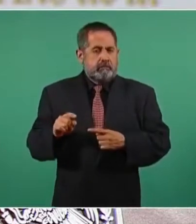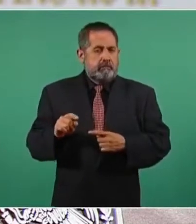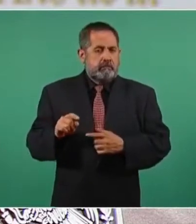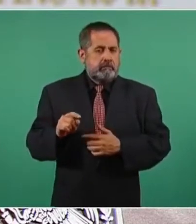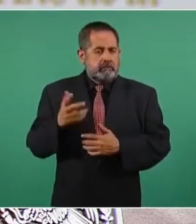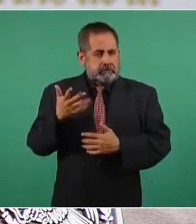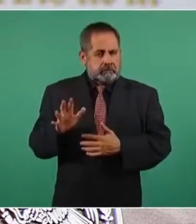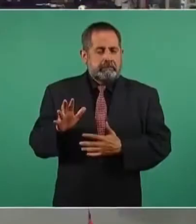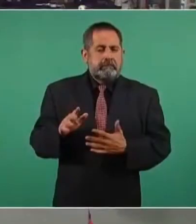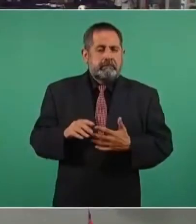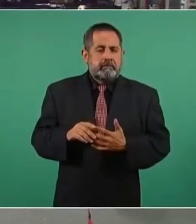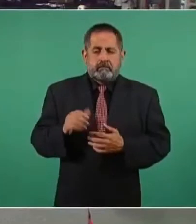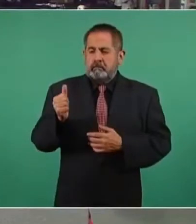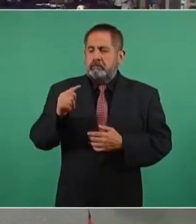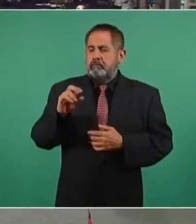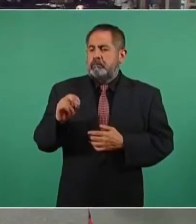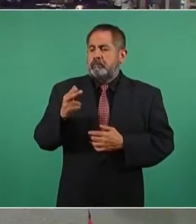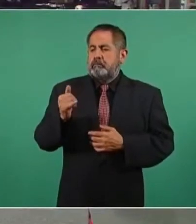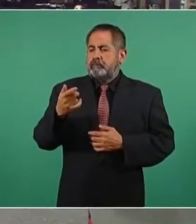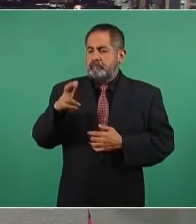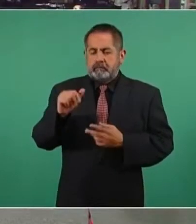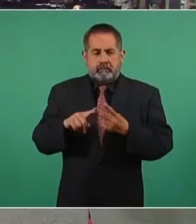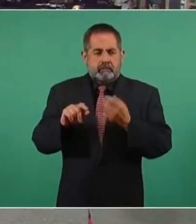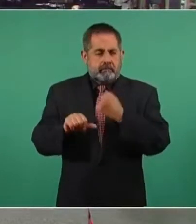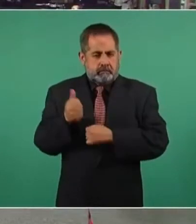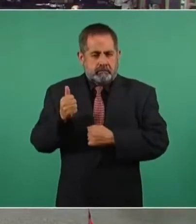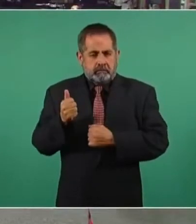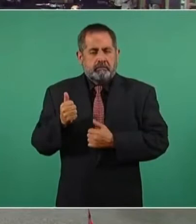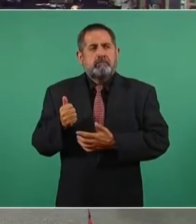diez Antonio Helguera once